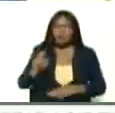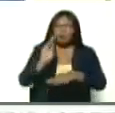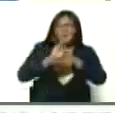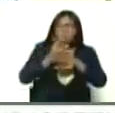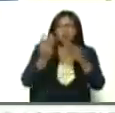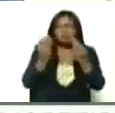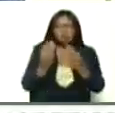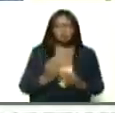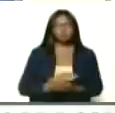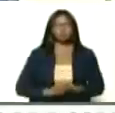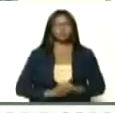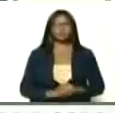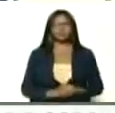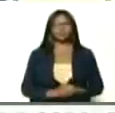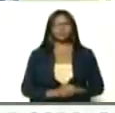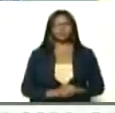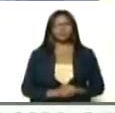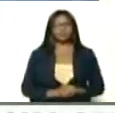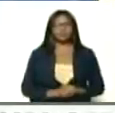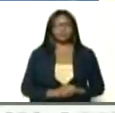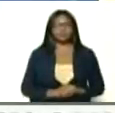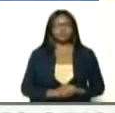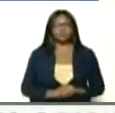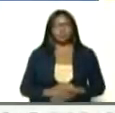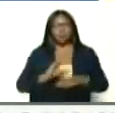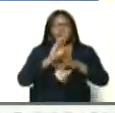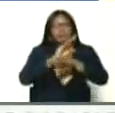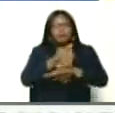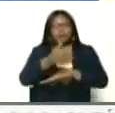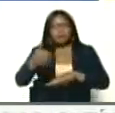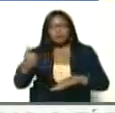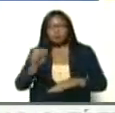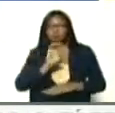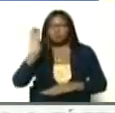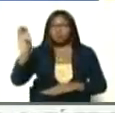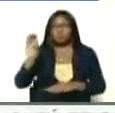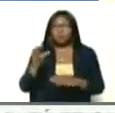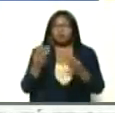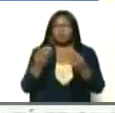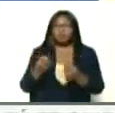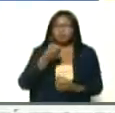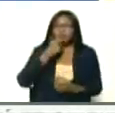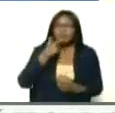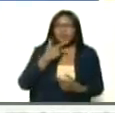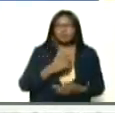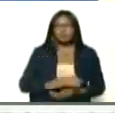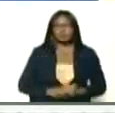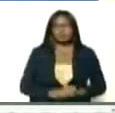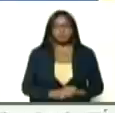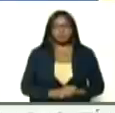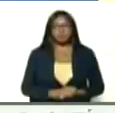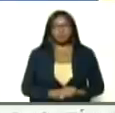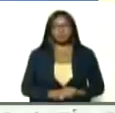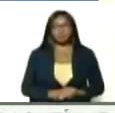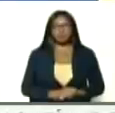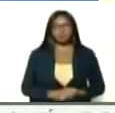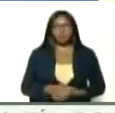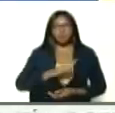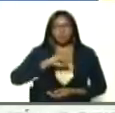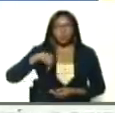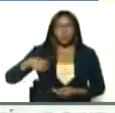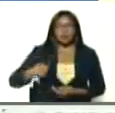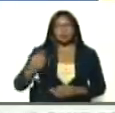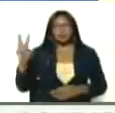cuidarse, cuidarnos, tenemos un país demasiado hermoso, nuestra Venezuela,